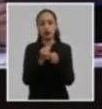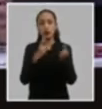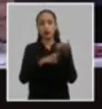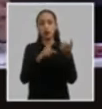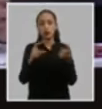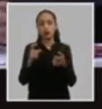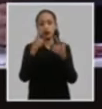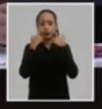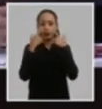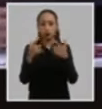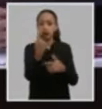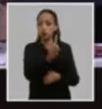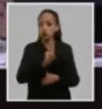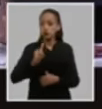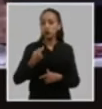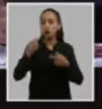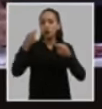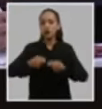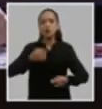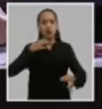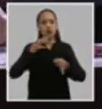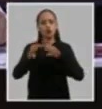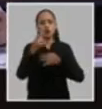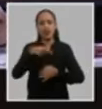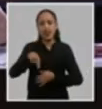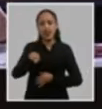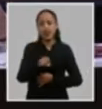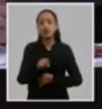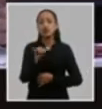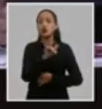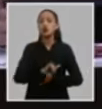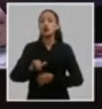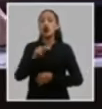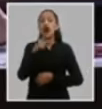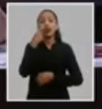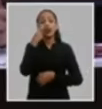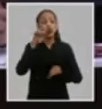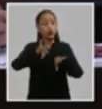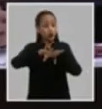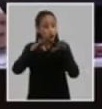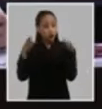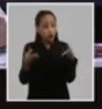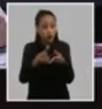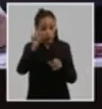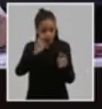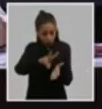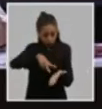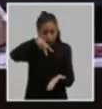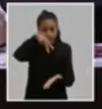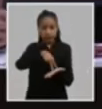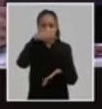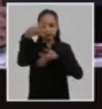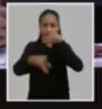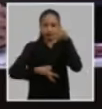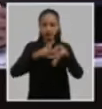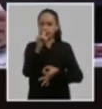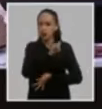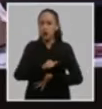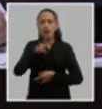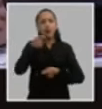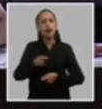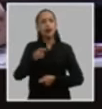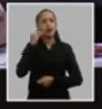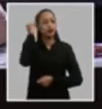realmente nosotros tenemos que conservar eso eso está grabado todas esas intervenciones analizarlas